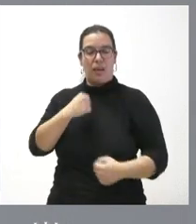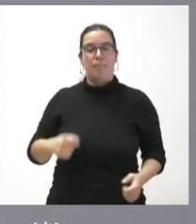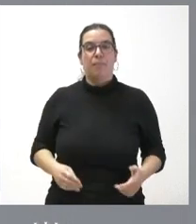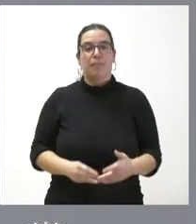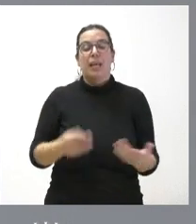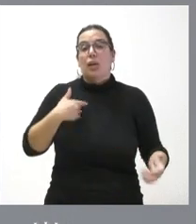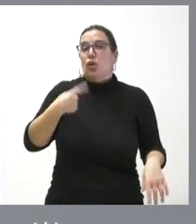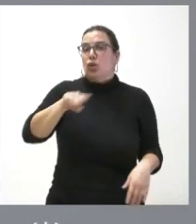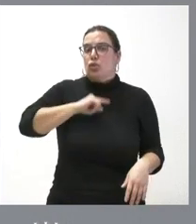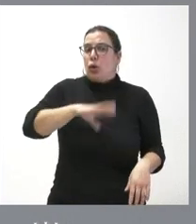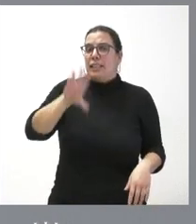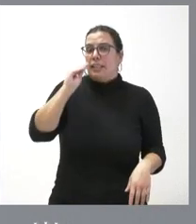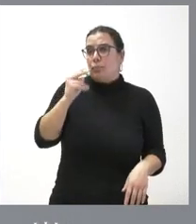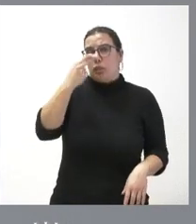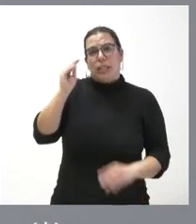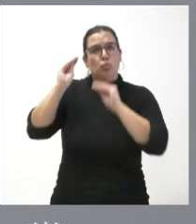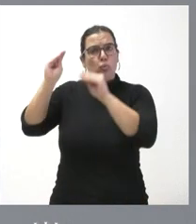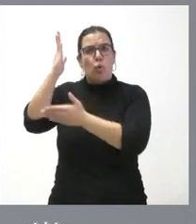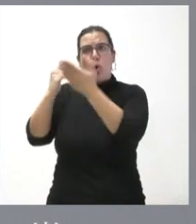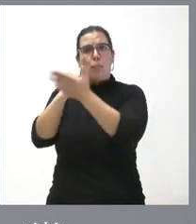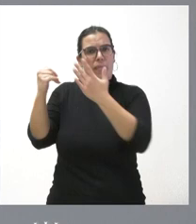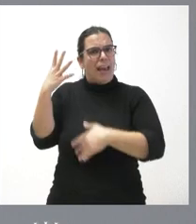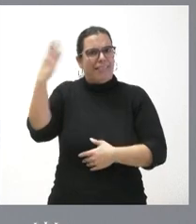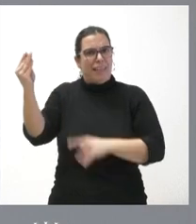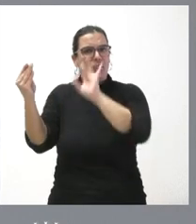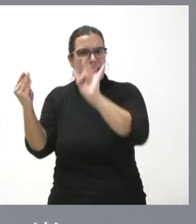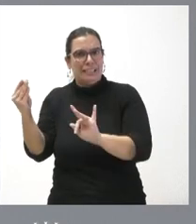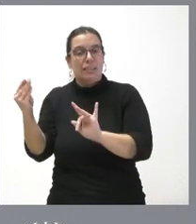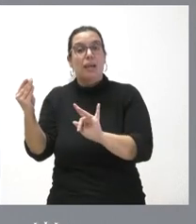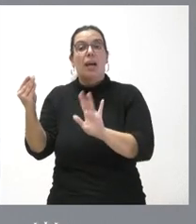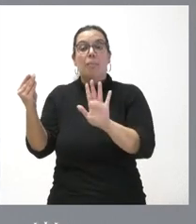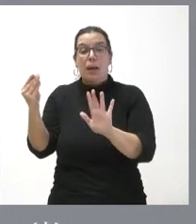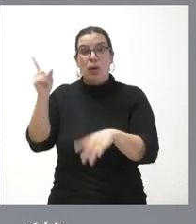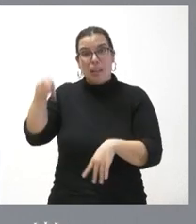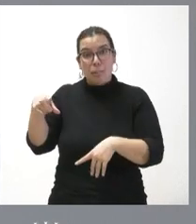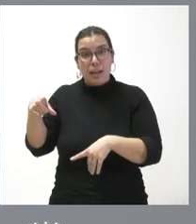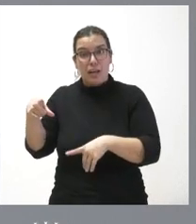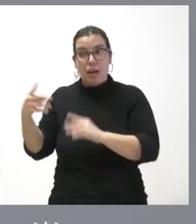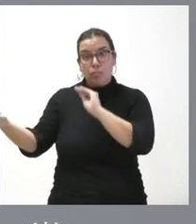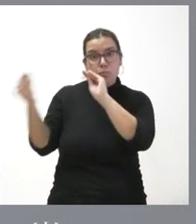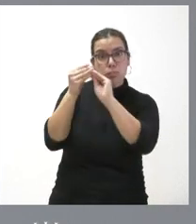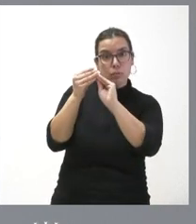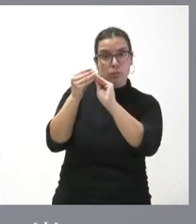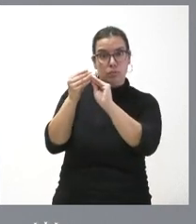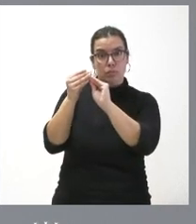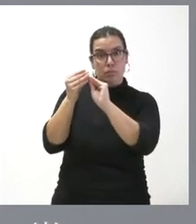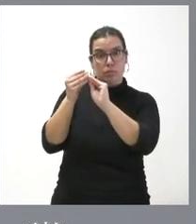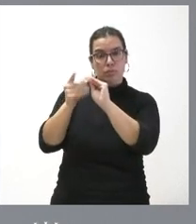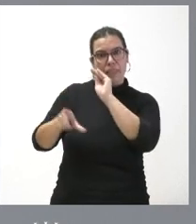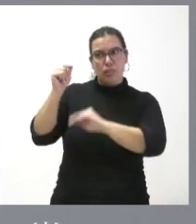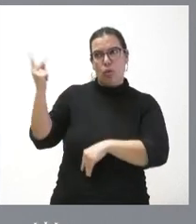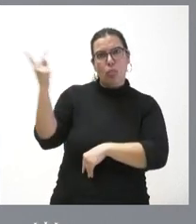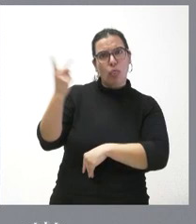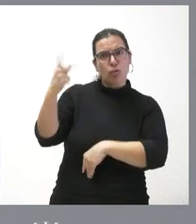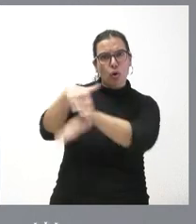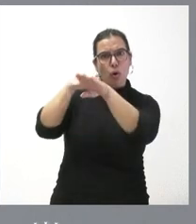de una comunidad autónoma defendiendo sus intereses lo que ya es menos comprensible que se haya convertido en una posición como dije antes bilateral ya no estamos hablando de